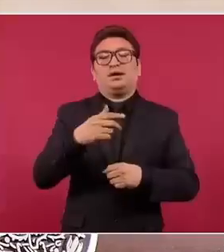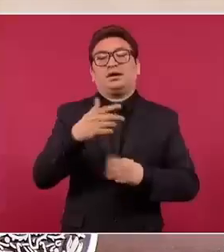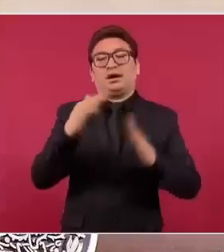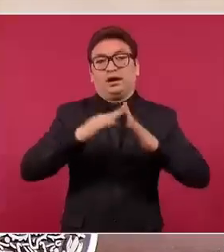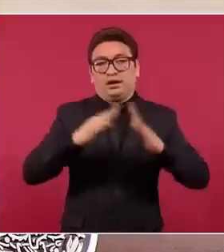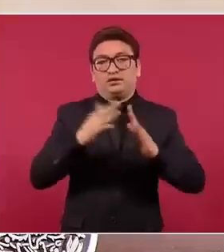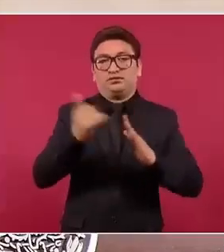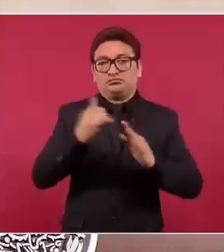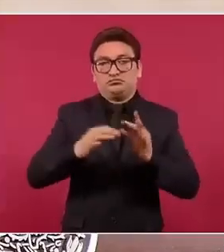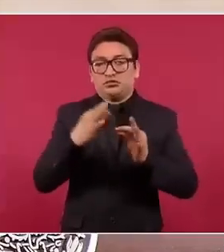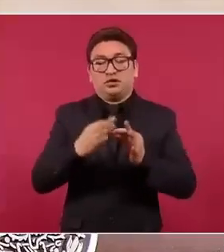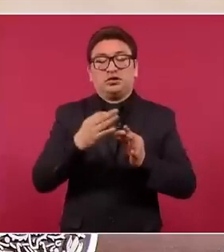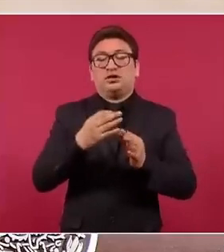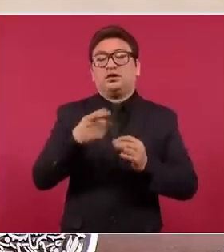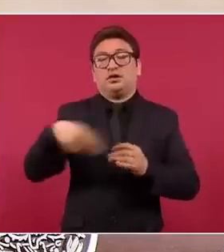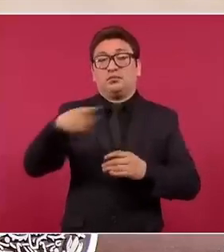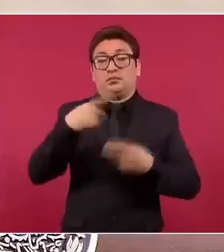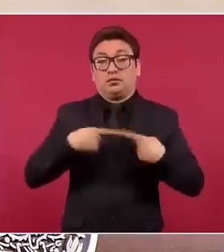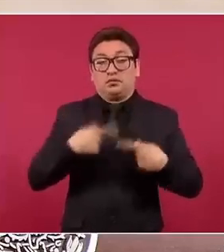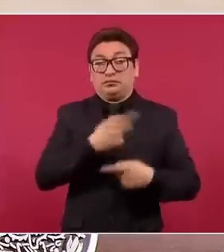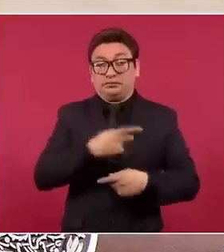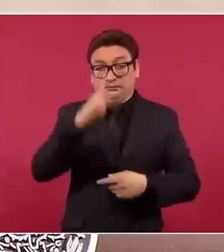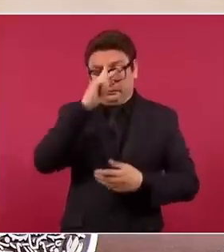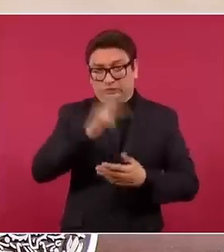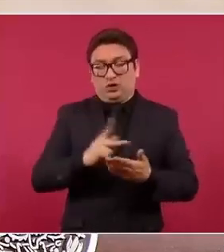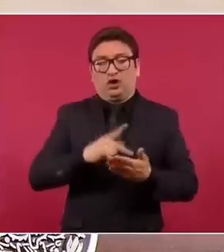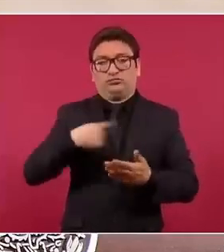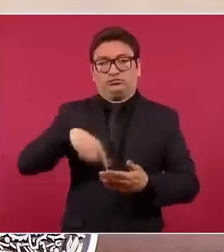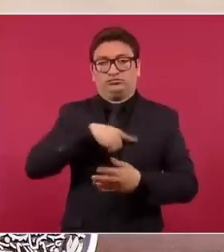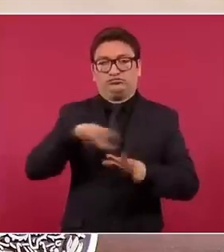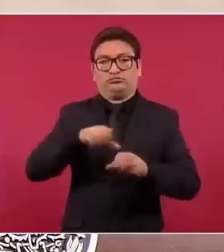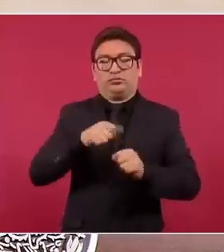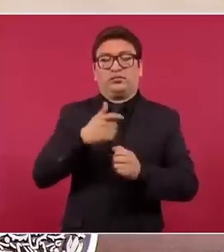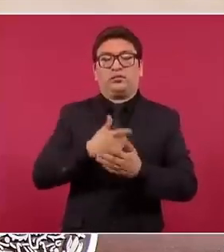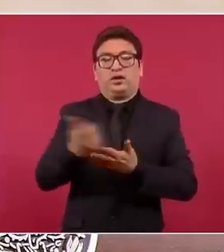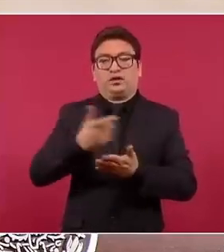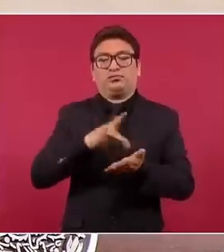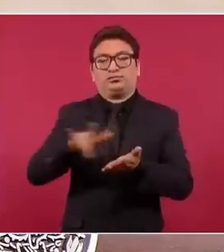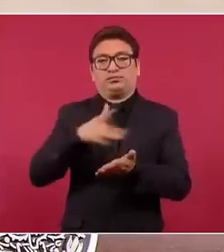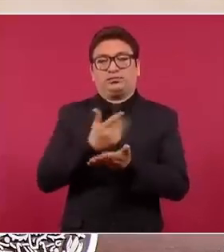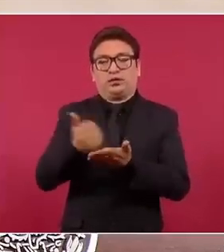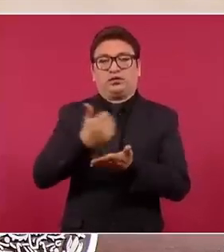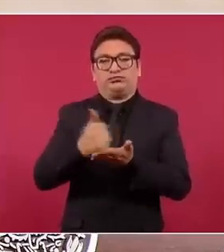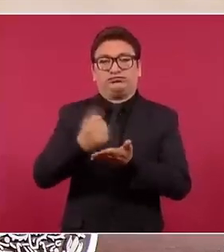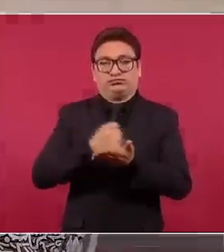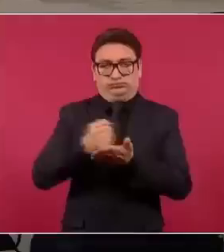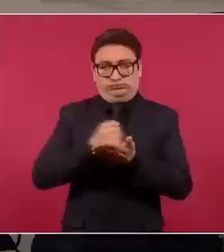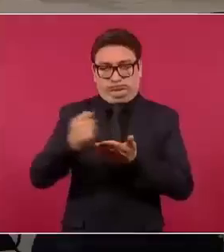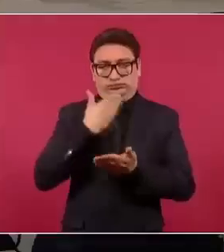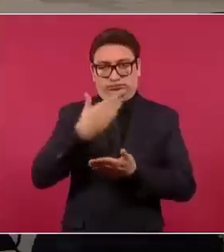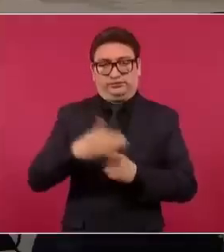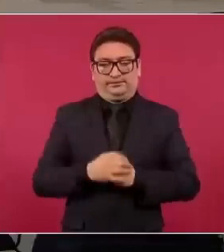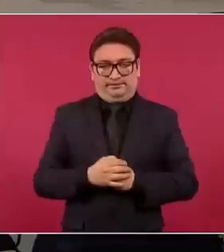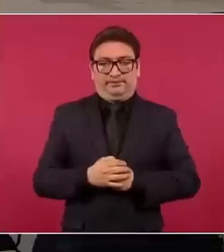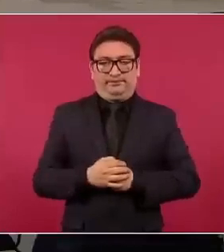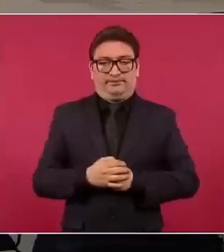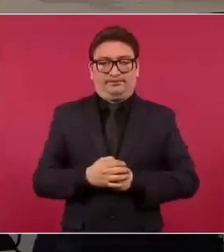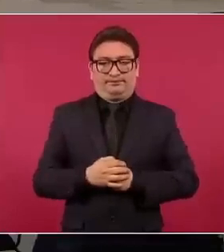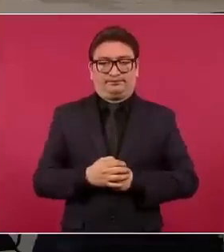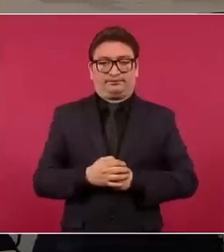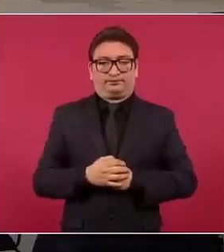favor de las familias que menos tienen, que ha crecido en esta administración como nunca antes había crecido. También informar,